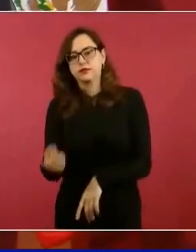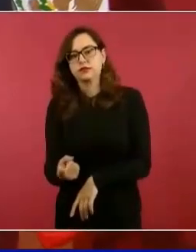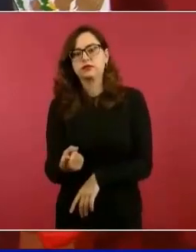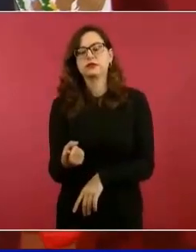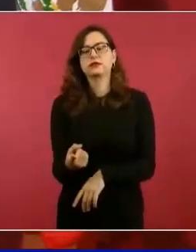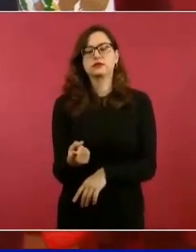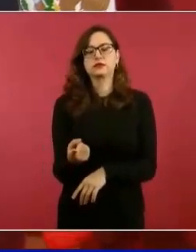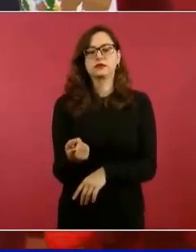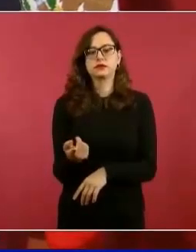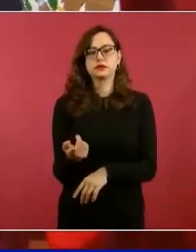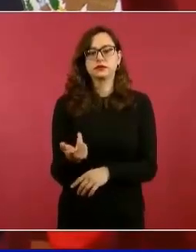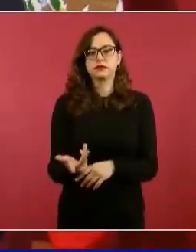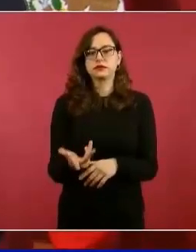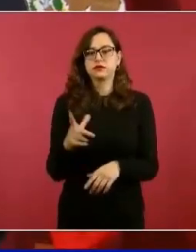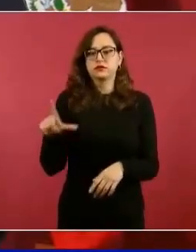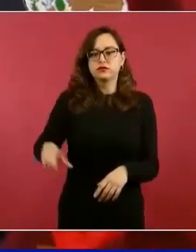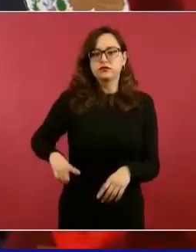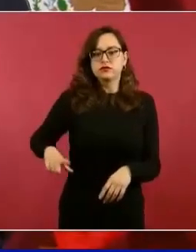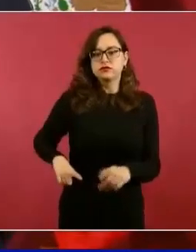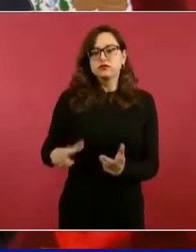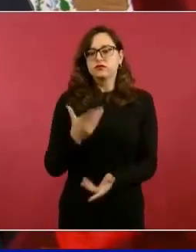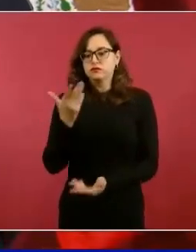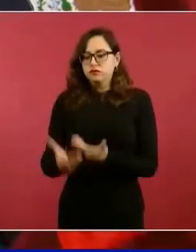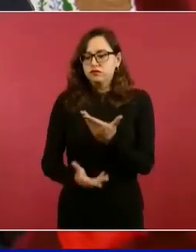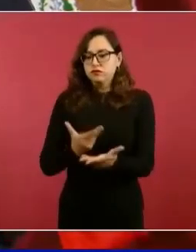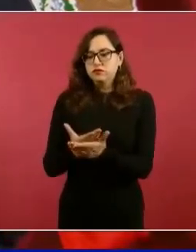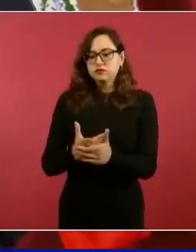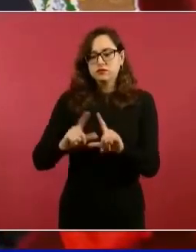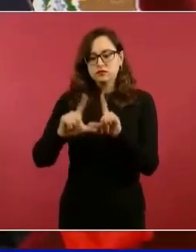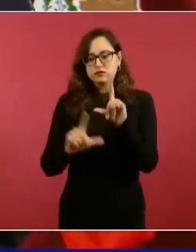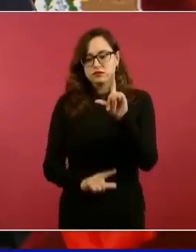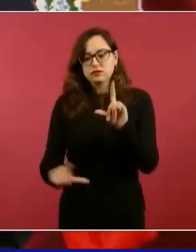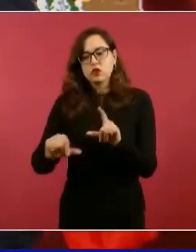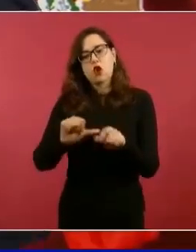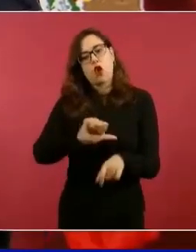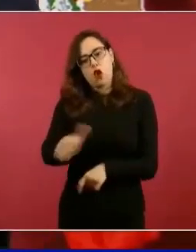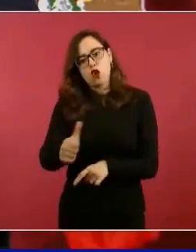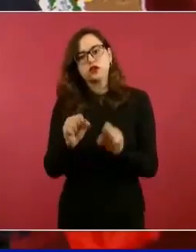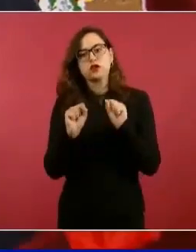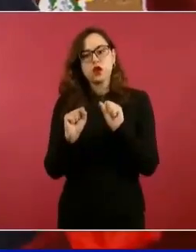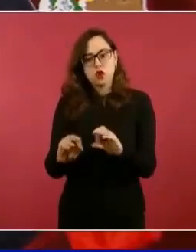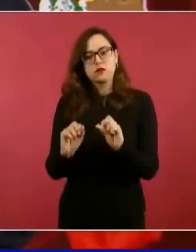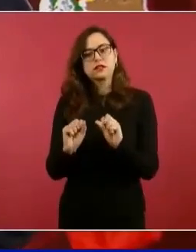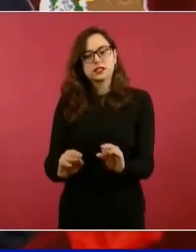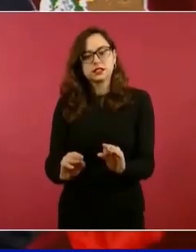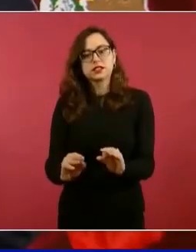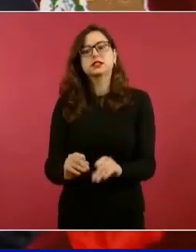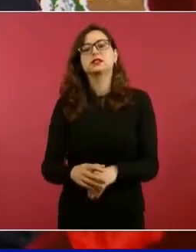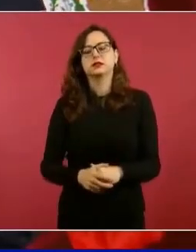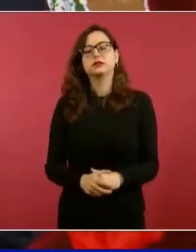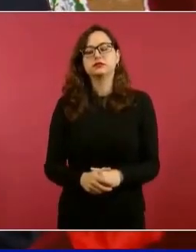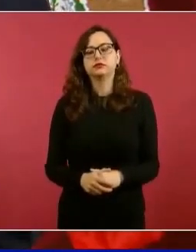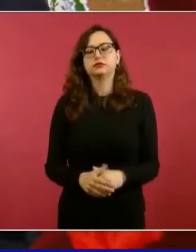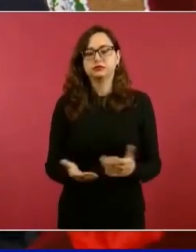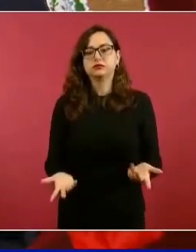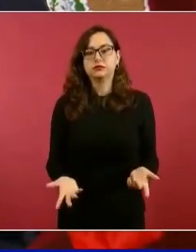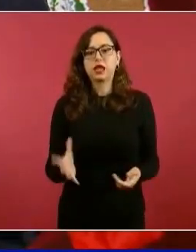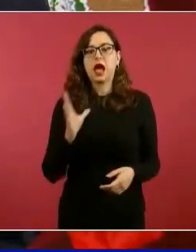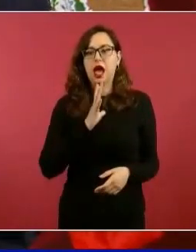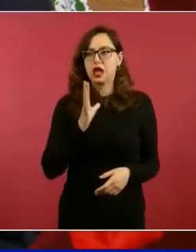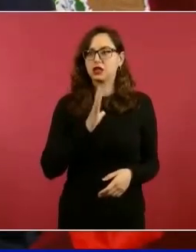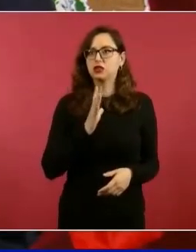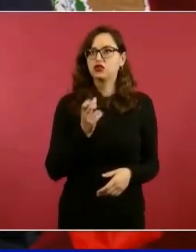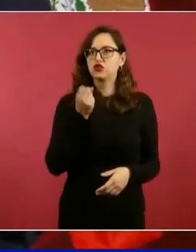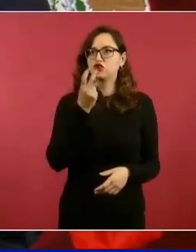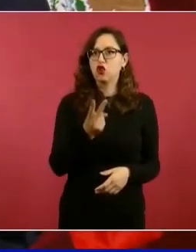con servidores públicos del gobierno, también es otra, dos, tres salas de